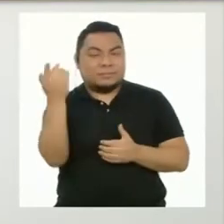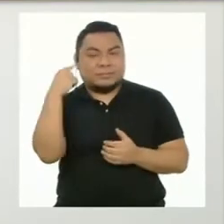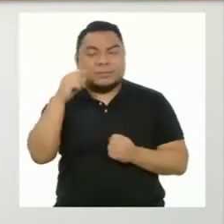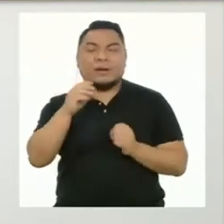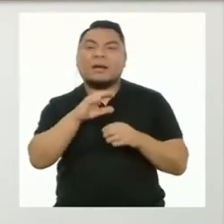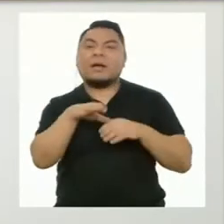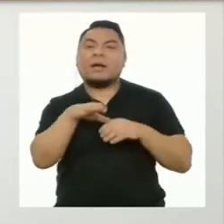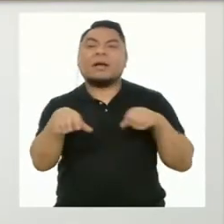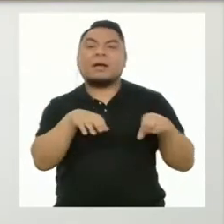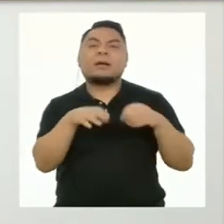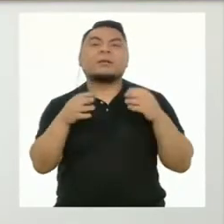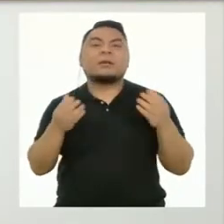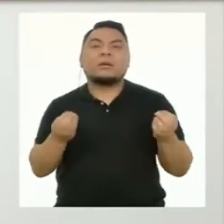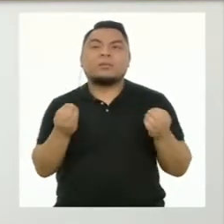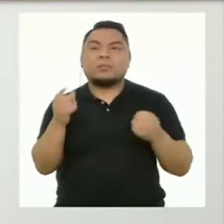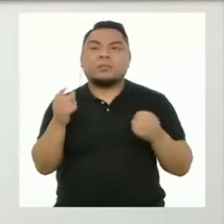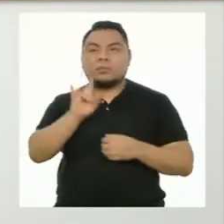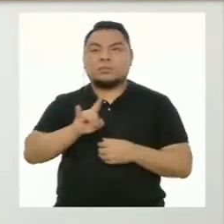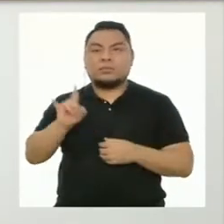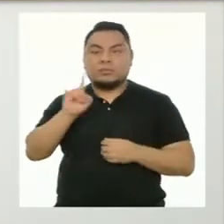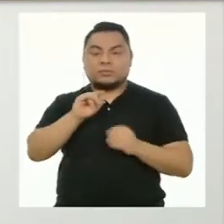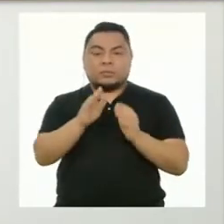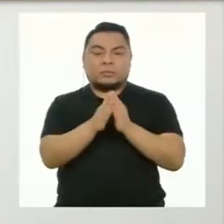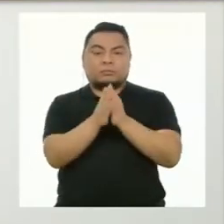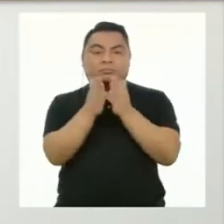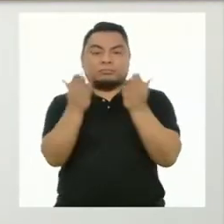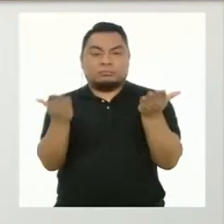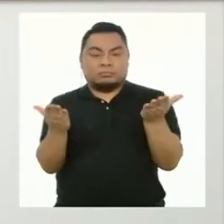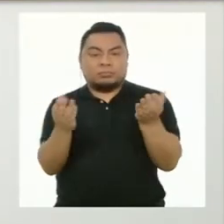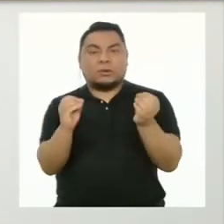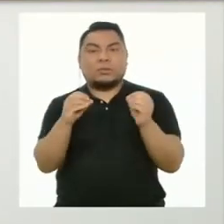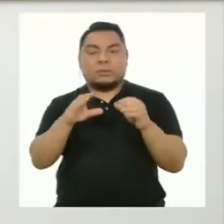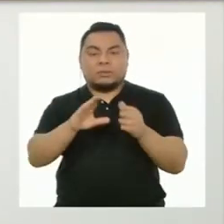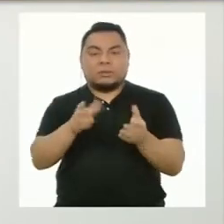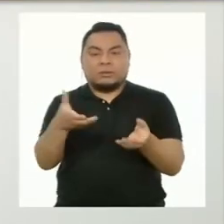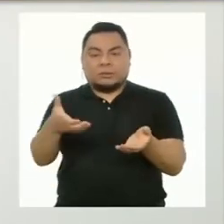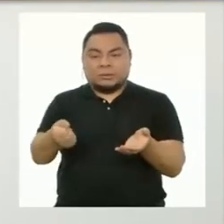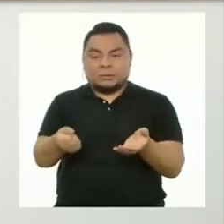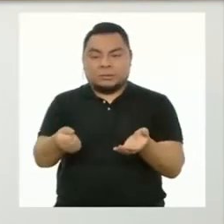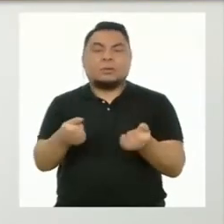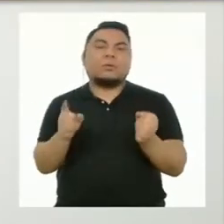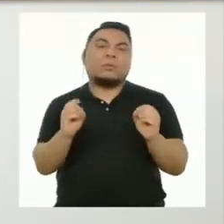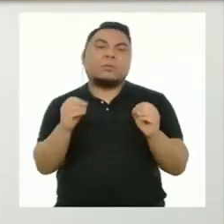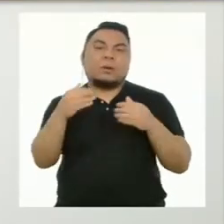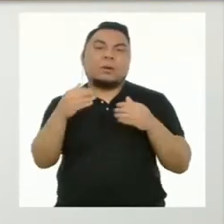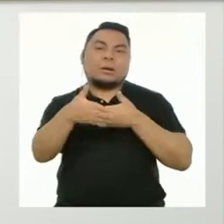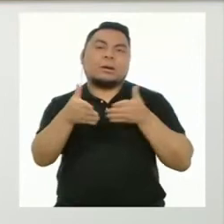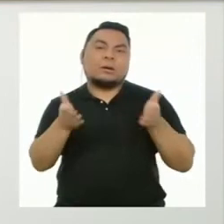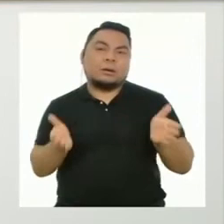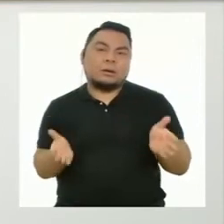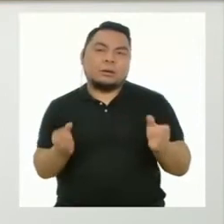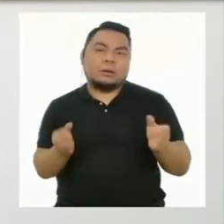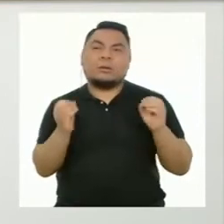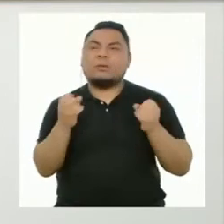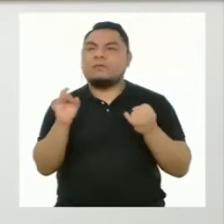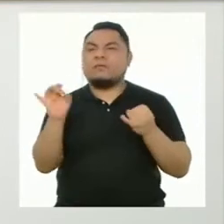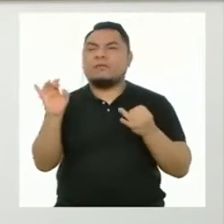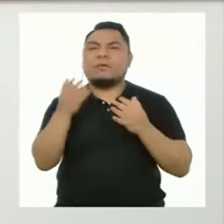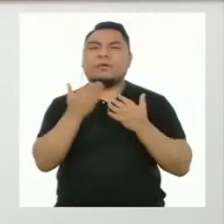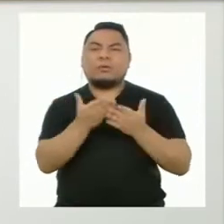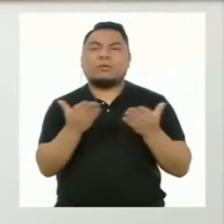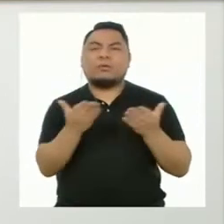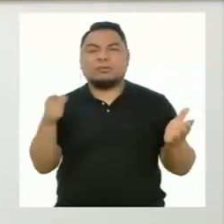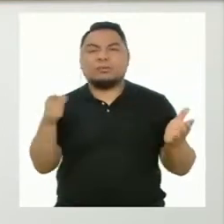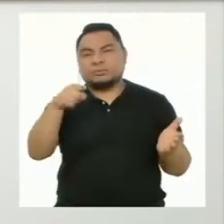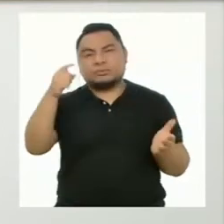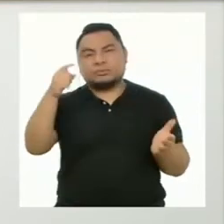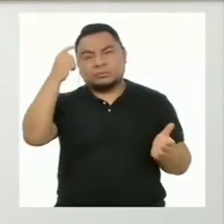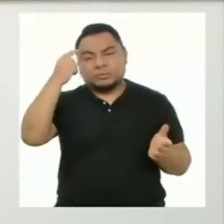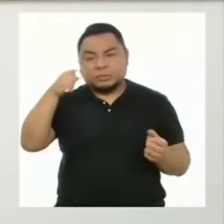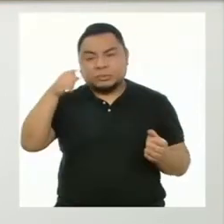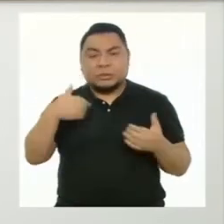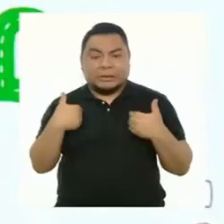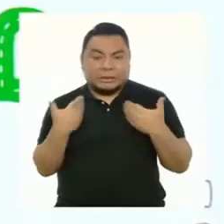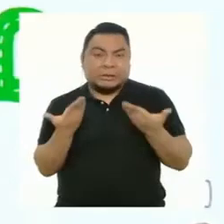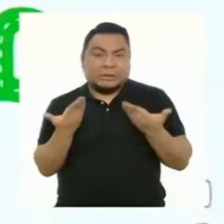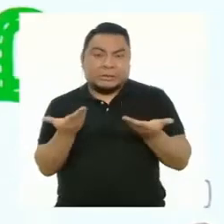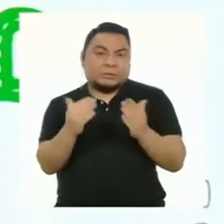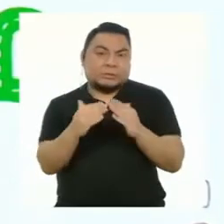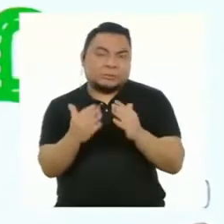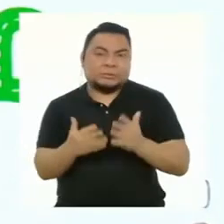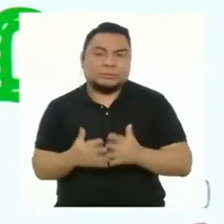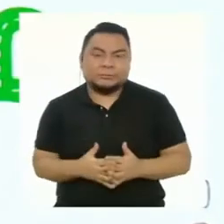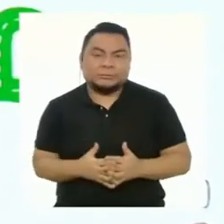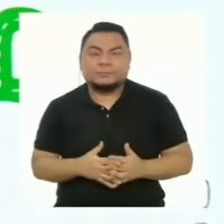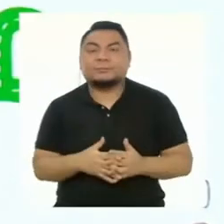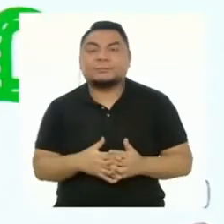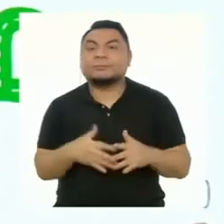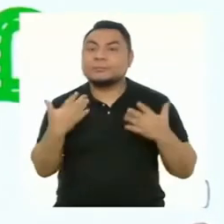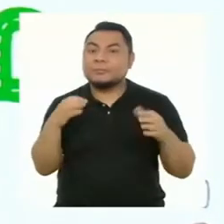para elaborarlo, podemos usar un folder, un archivador, una caja o cualquier otro material que tengamos a disposición.